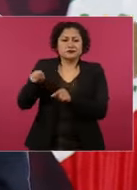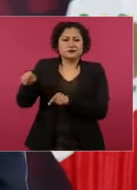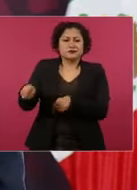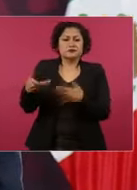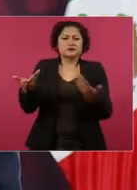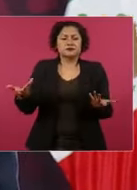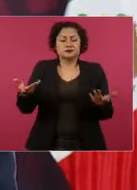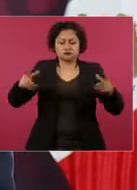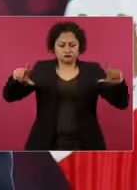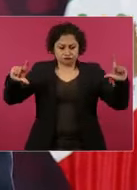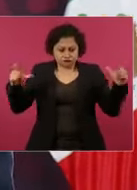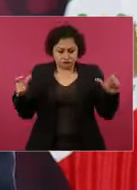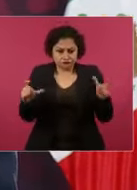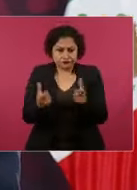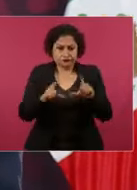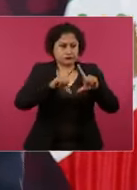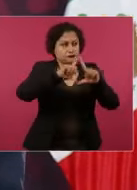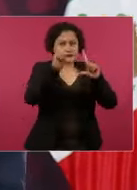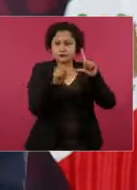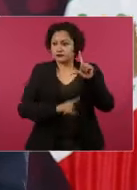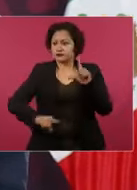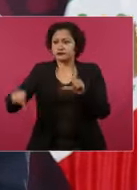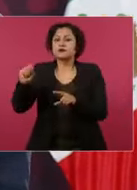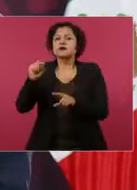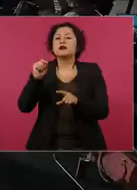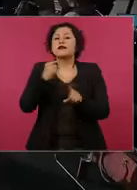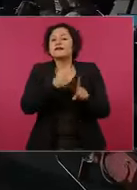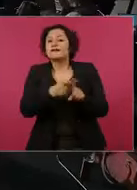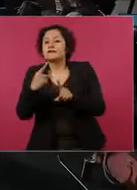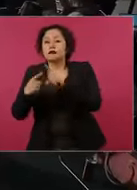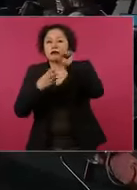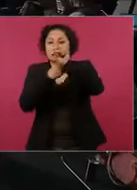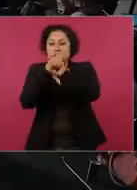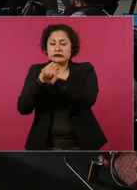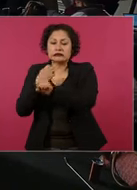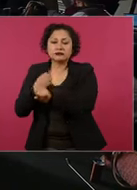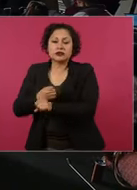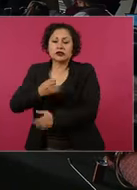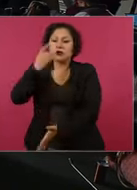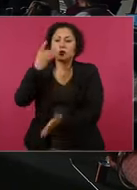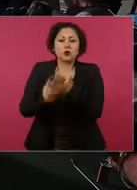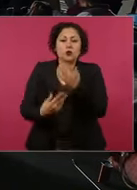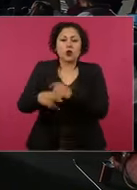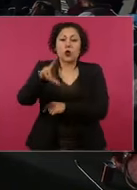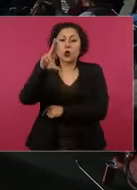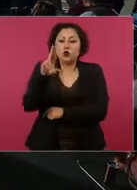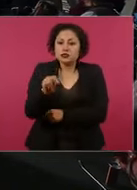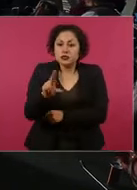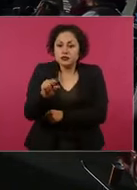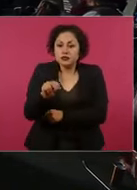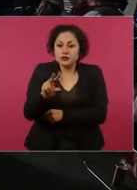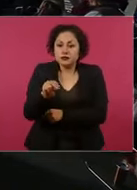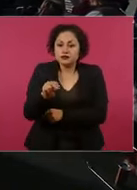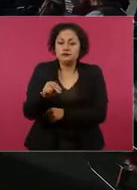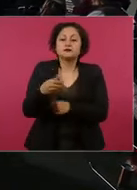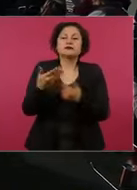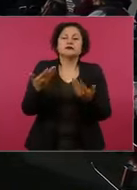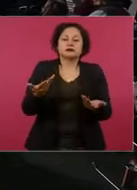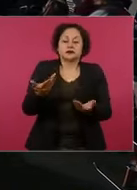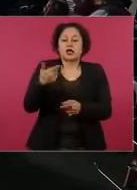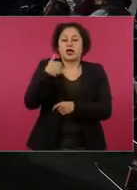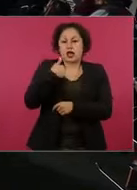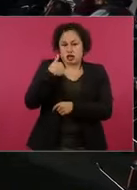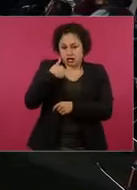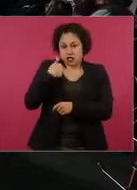hospitales. Y decía yo que en Yucatán visité tres los que